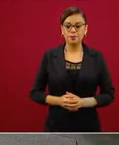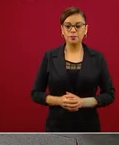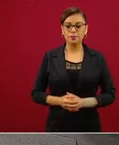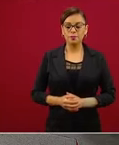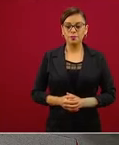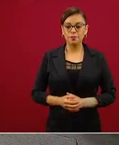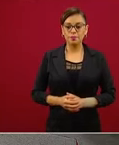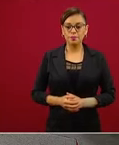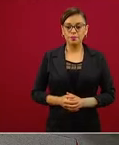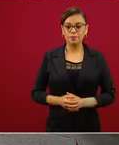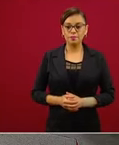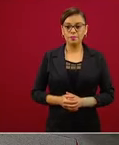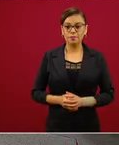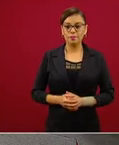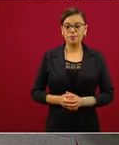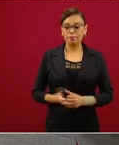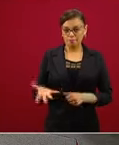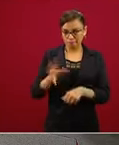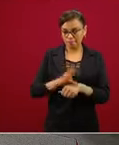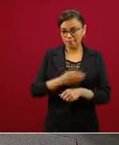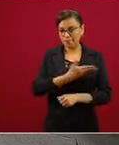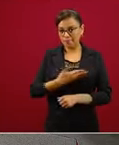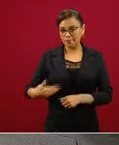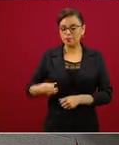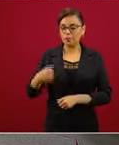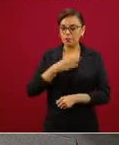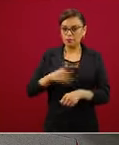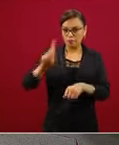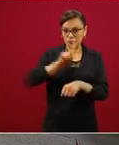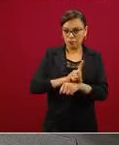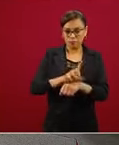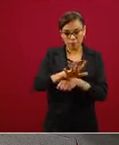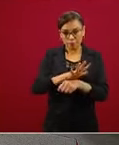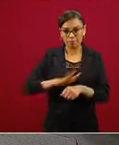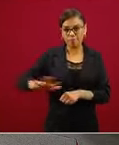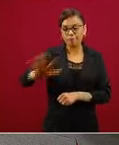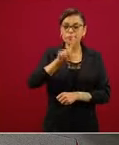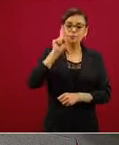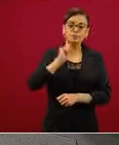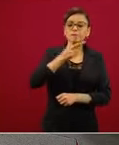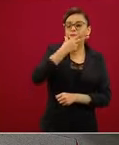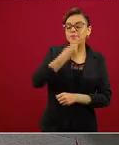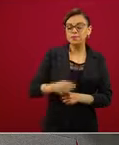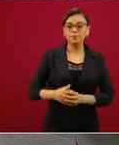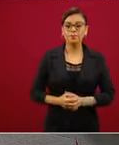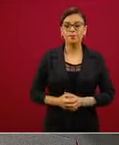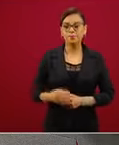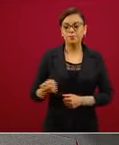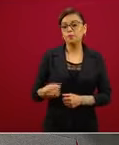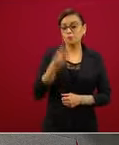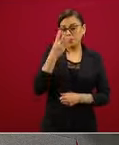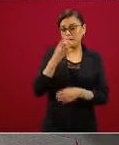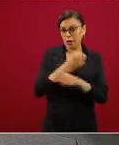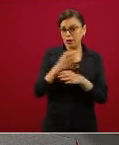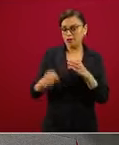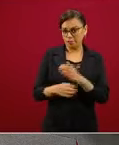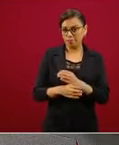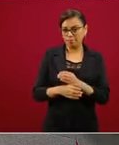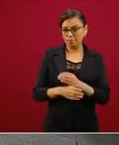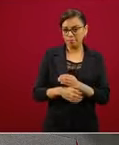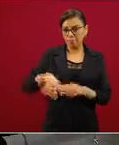Con su permiso, señor presidente. Muy buenos días a todas y a todos. Tres cosas. Como ya explicó la